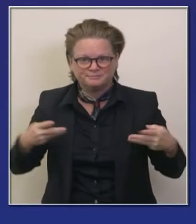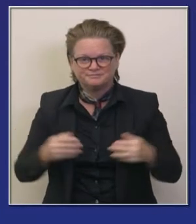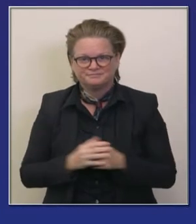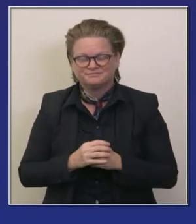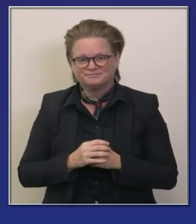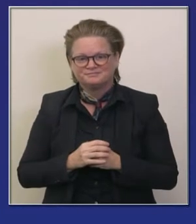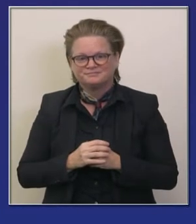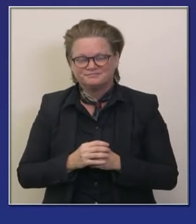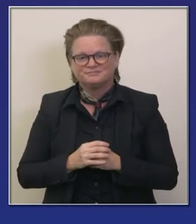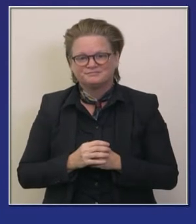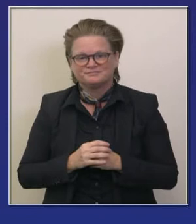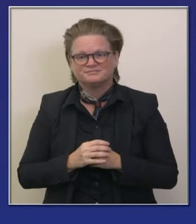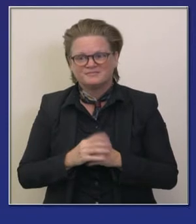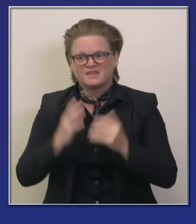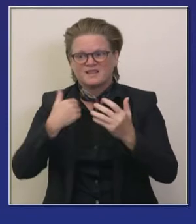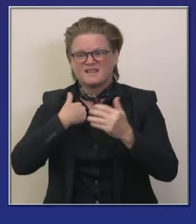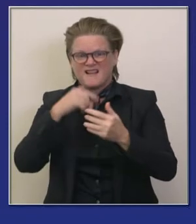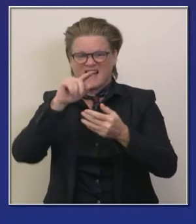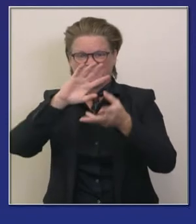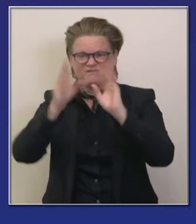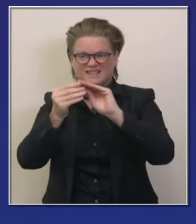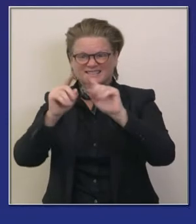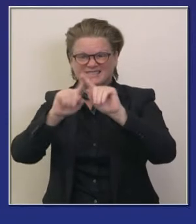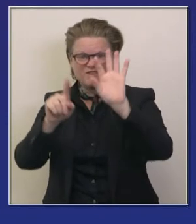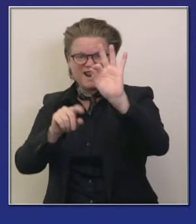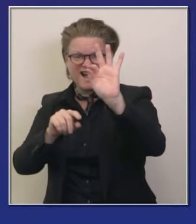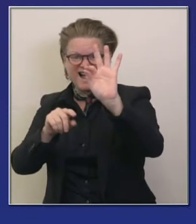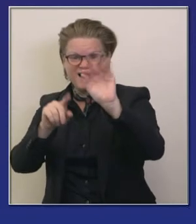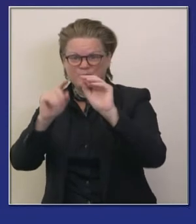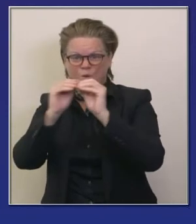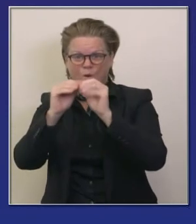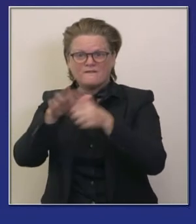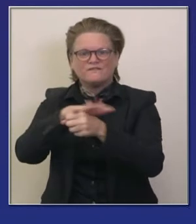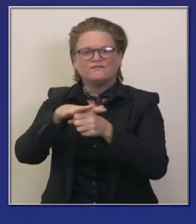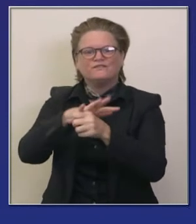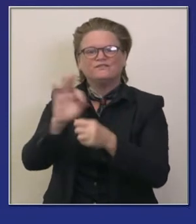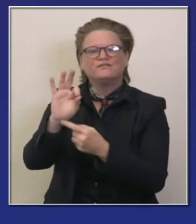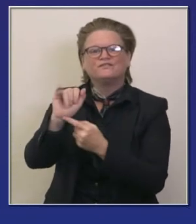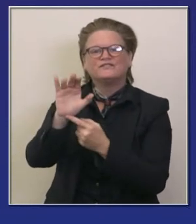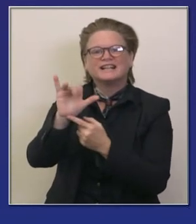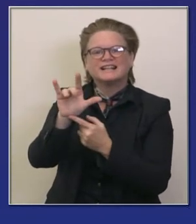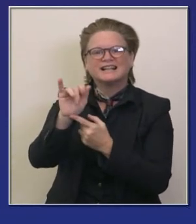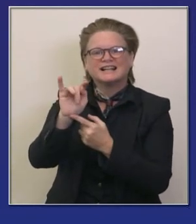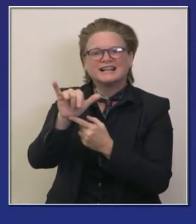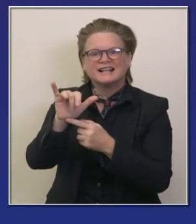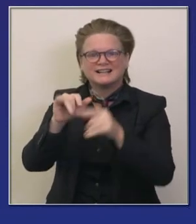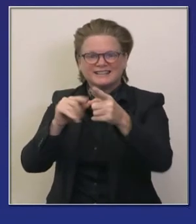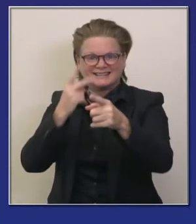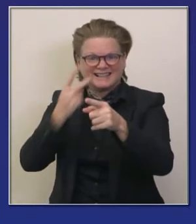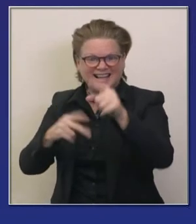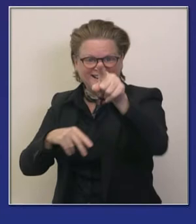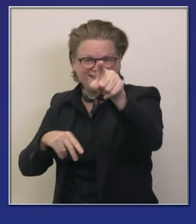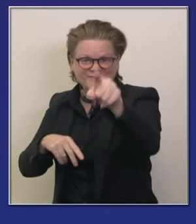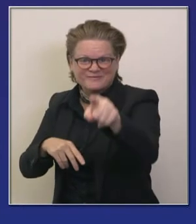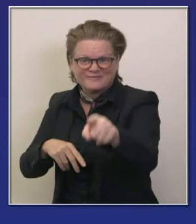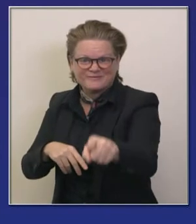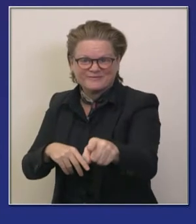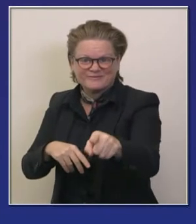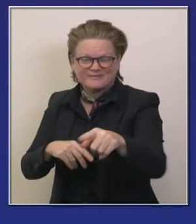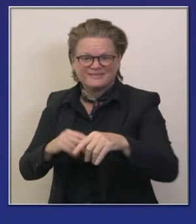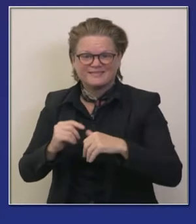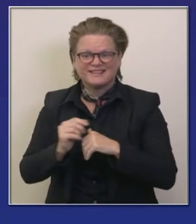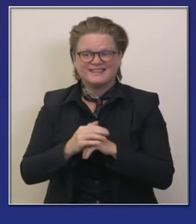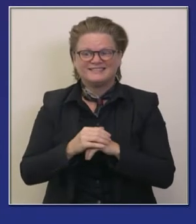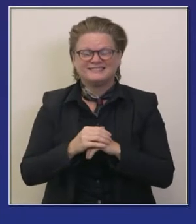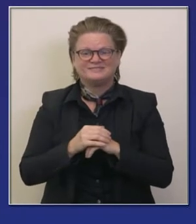cuando sea necesaria estos son lugares predestinados donde sentimos que podría haber en el futuro necesidades